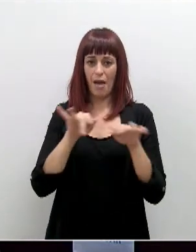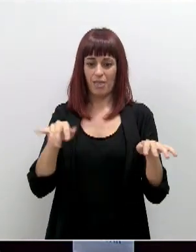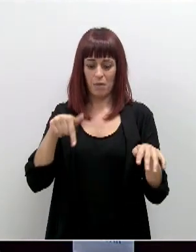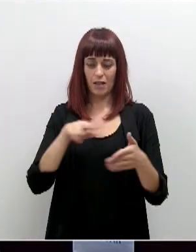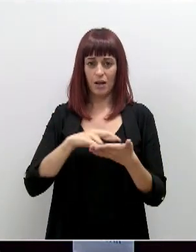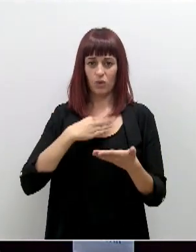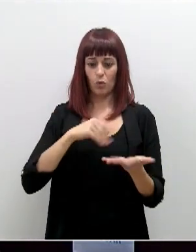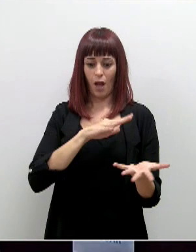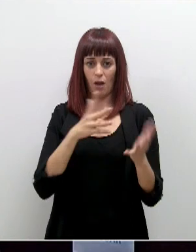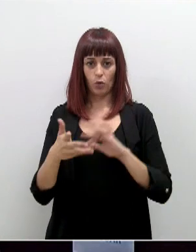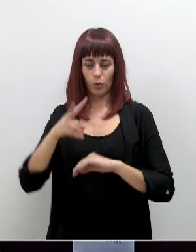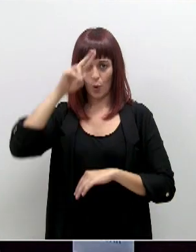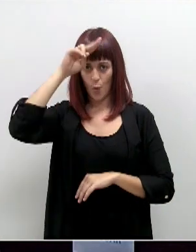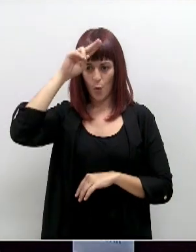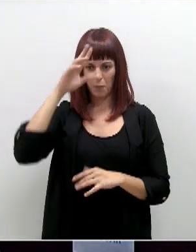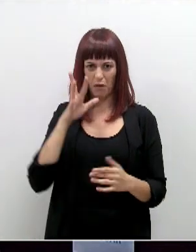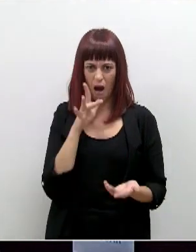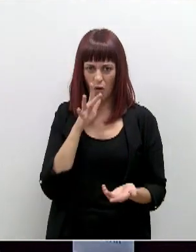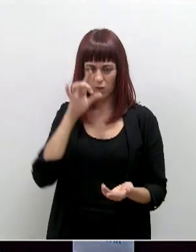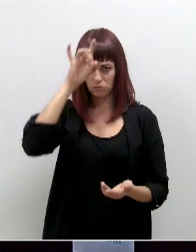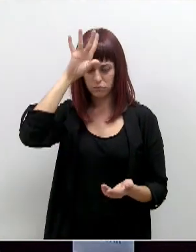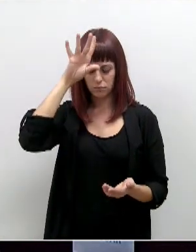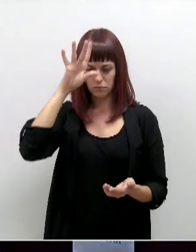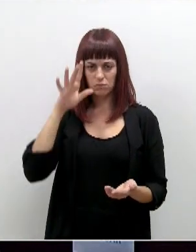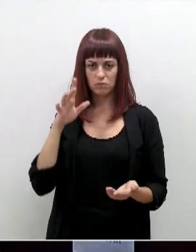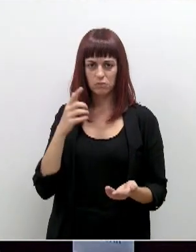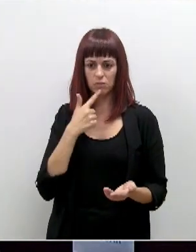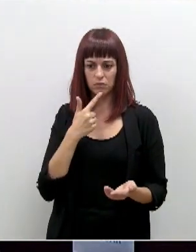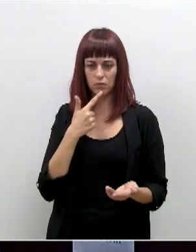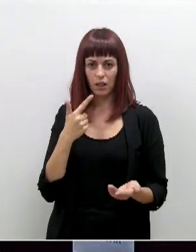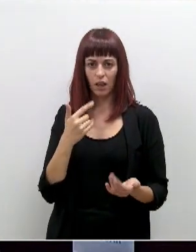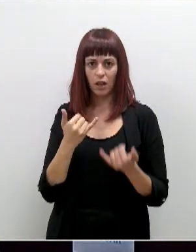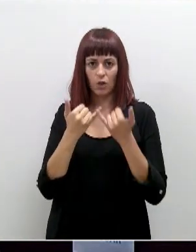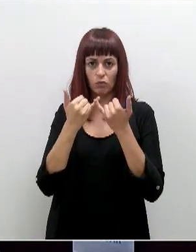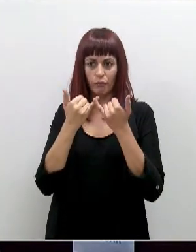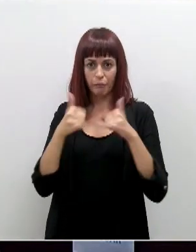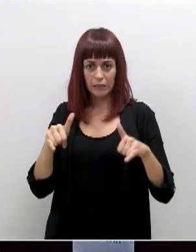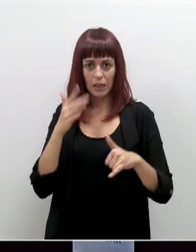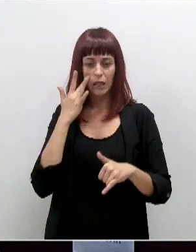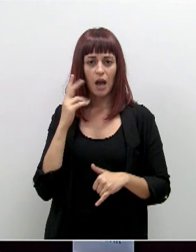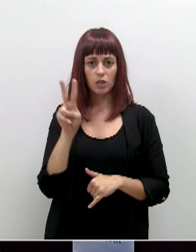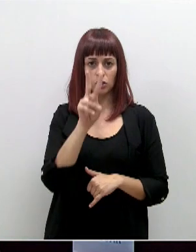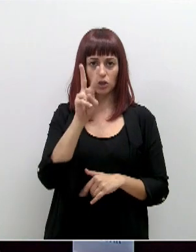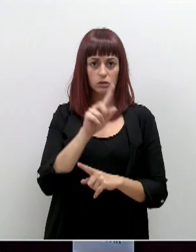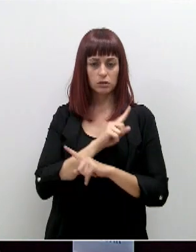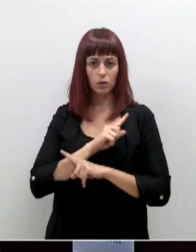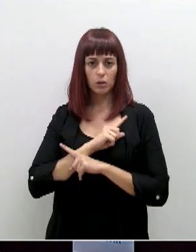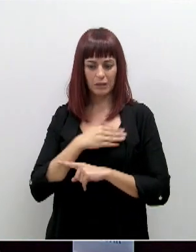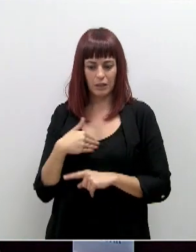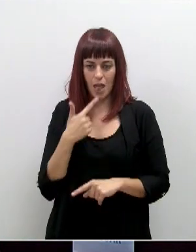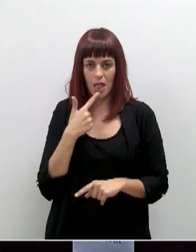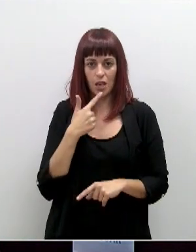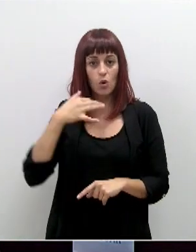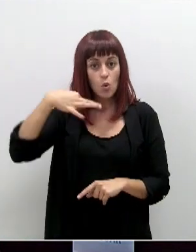Murcia. Sorprende más aún cuando es el único municipio de la región en donde va a ser festivo el 2 de noviembre. Quiero decir, el único